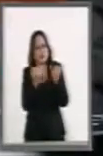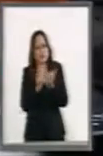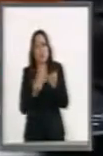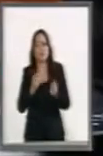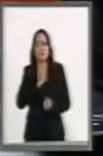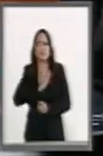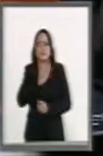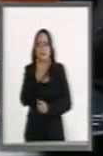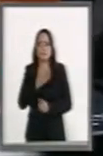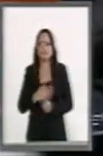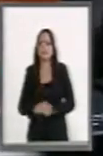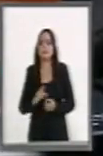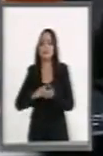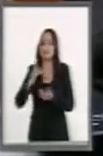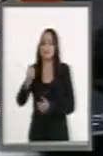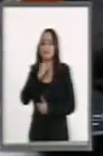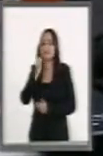Gracias, senadora Ivón.